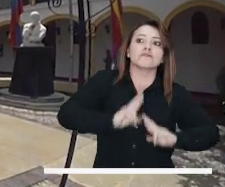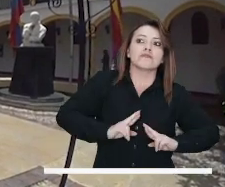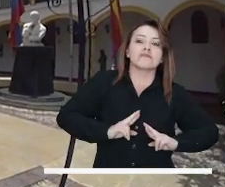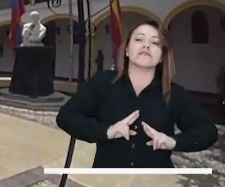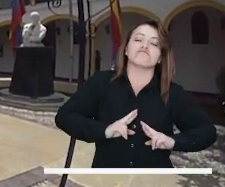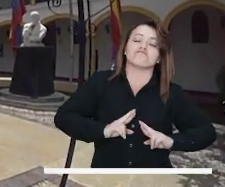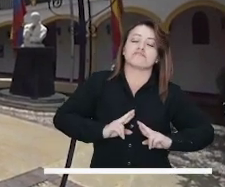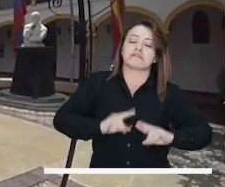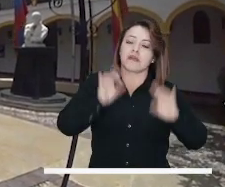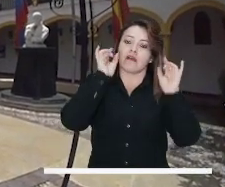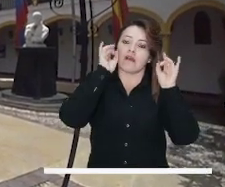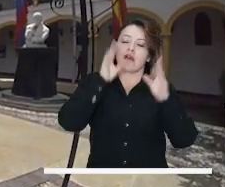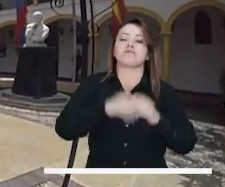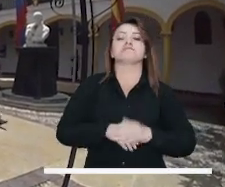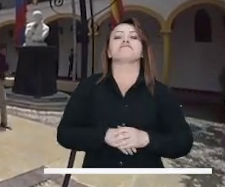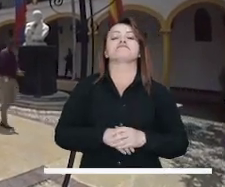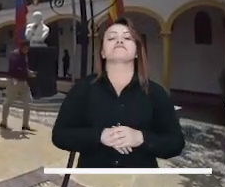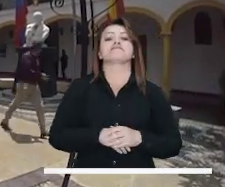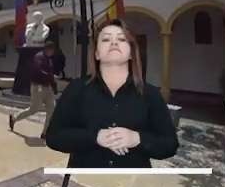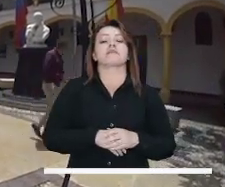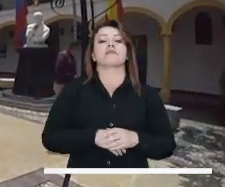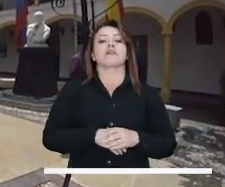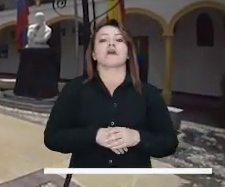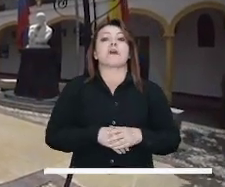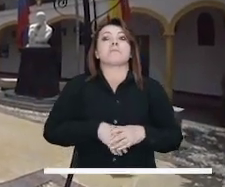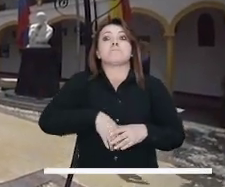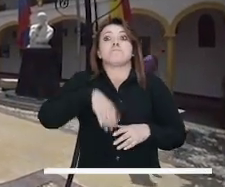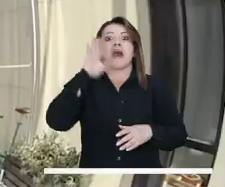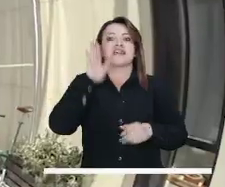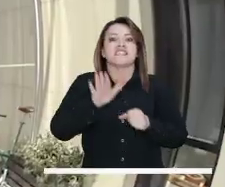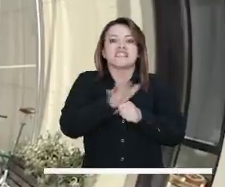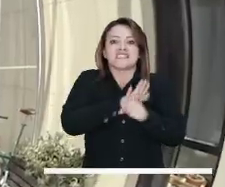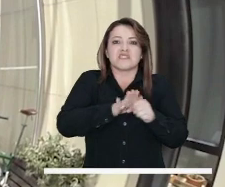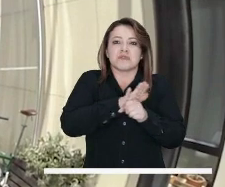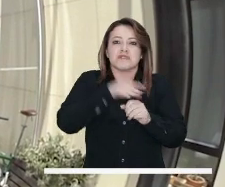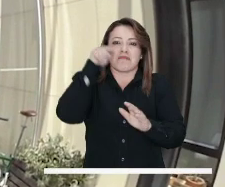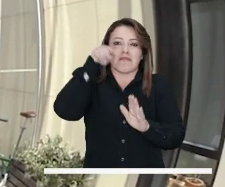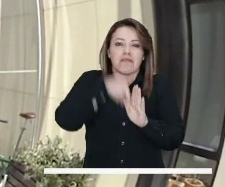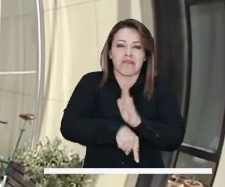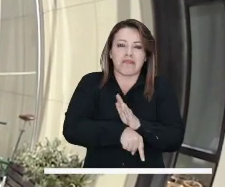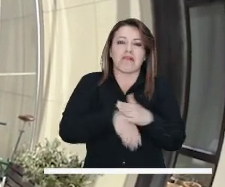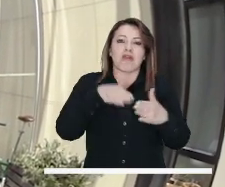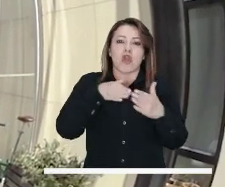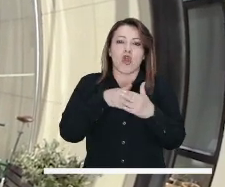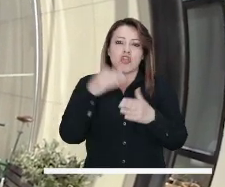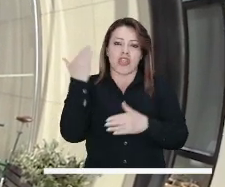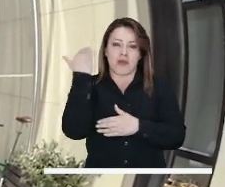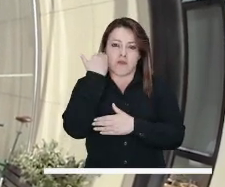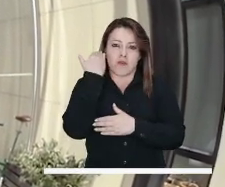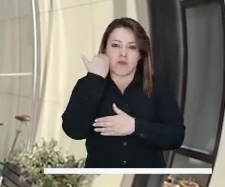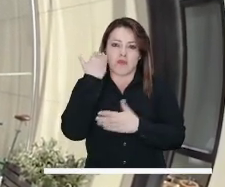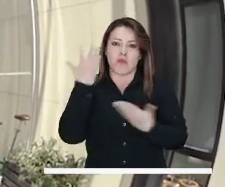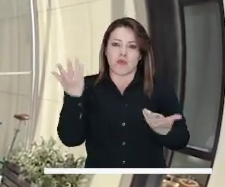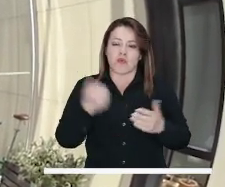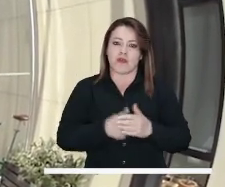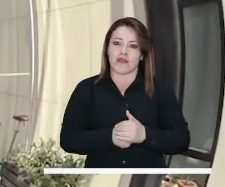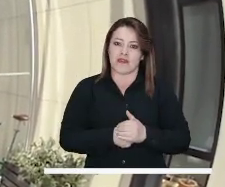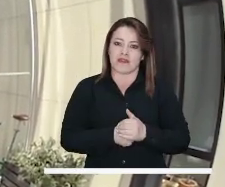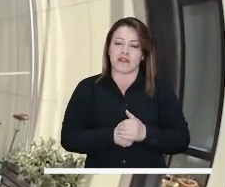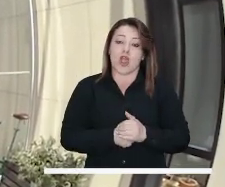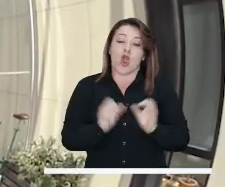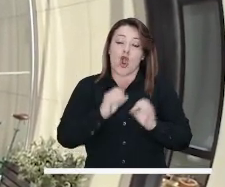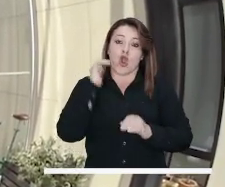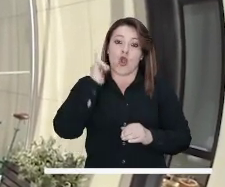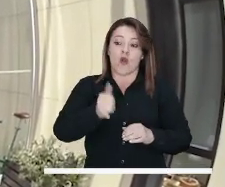se espera a que suceda algo para actuar. Tanto en estas políticas de feminicidio,